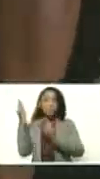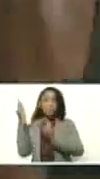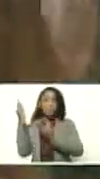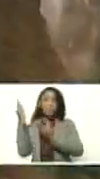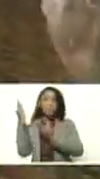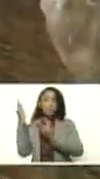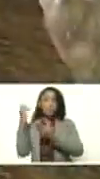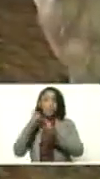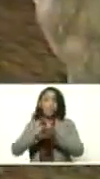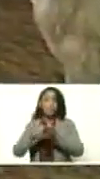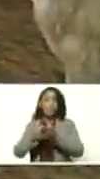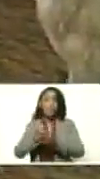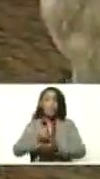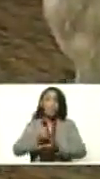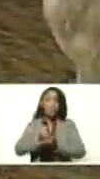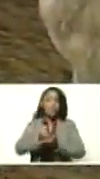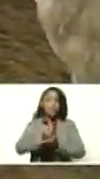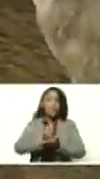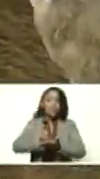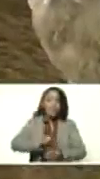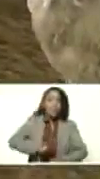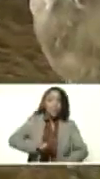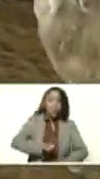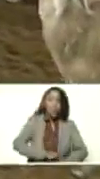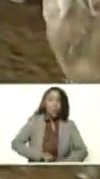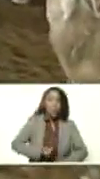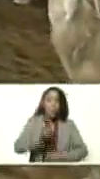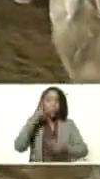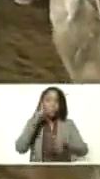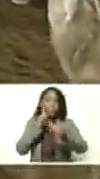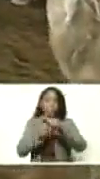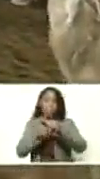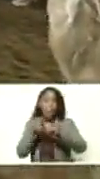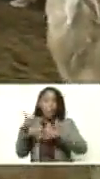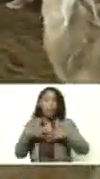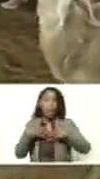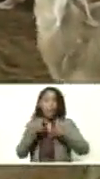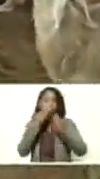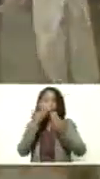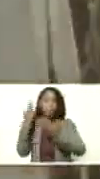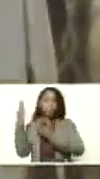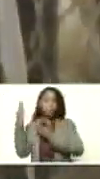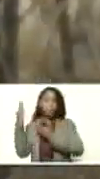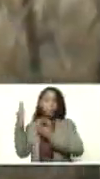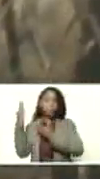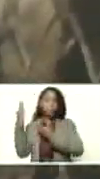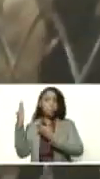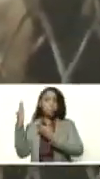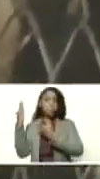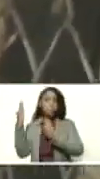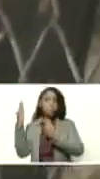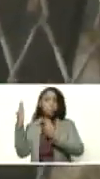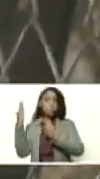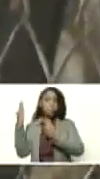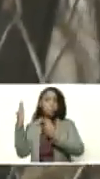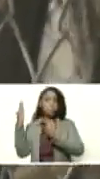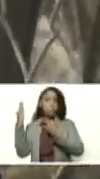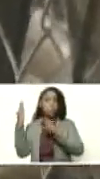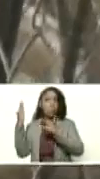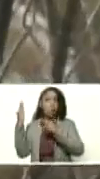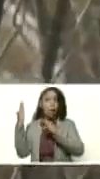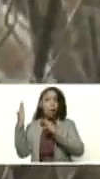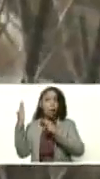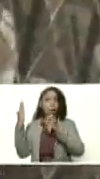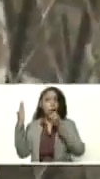tecnología del ecosonograma, puede identificar que está saludable, ¿verdad? Exactamente. Y lo bueno del